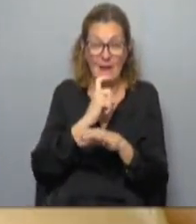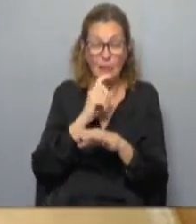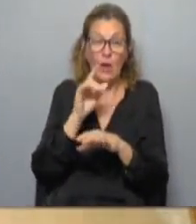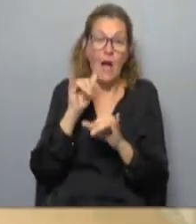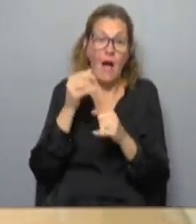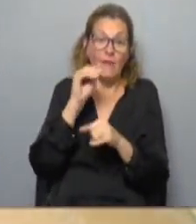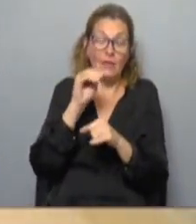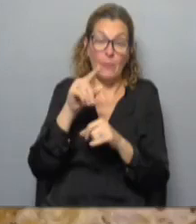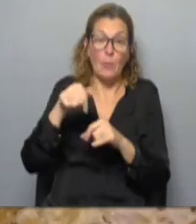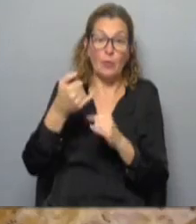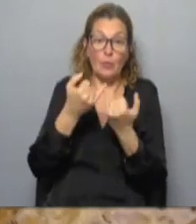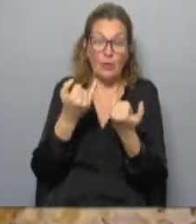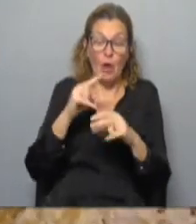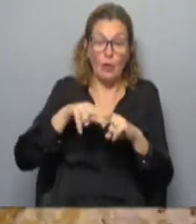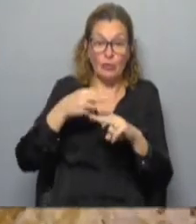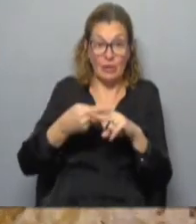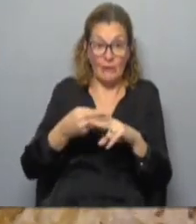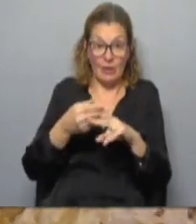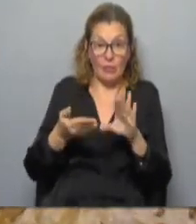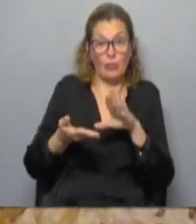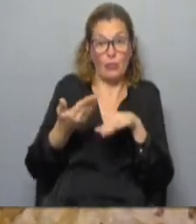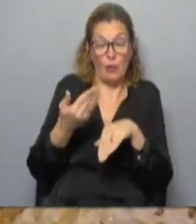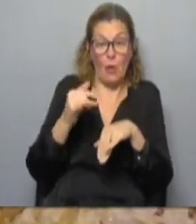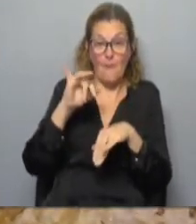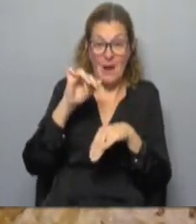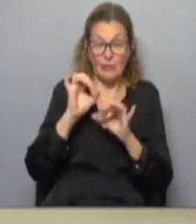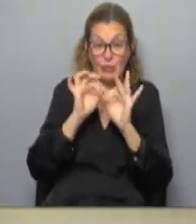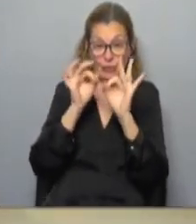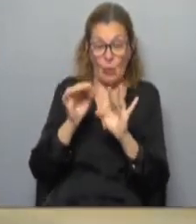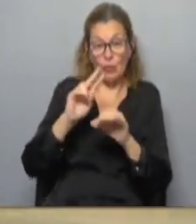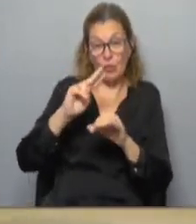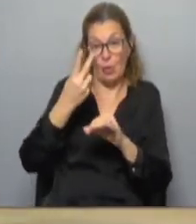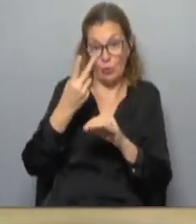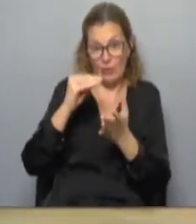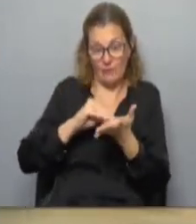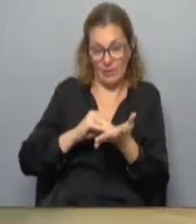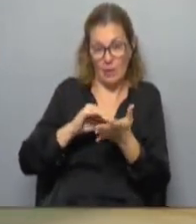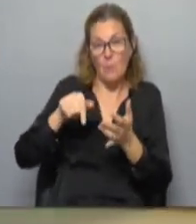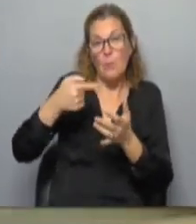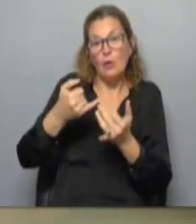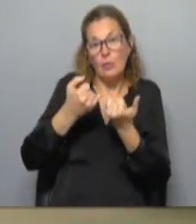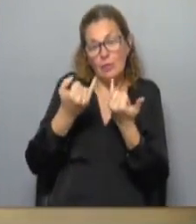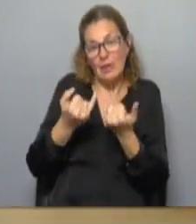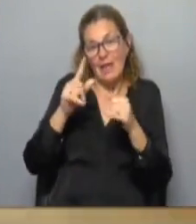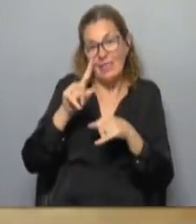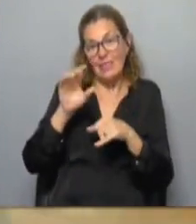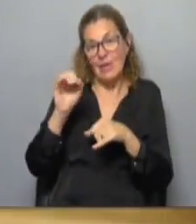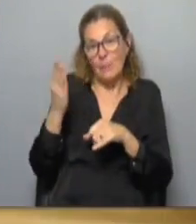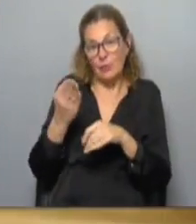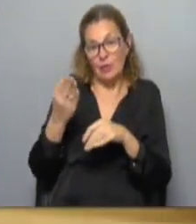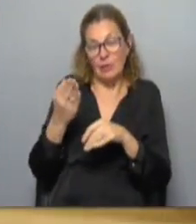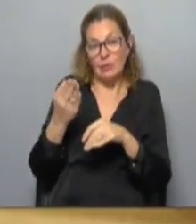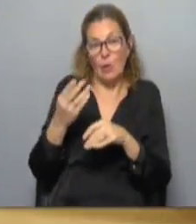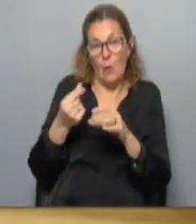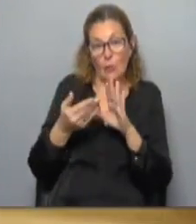advertía que en los próximos días podría volver a subir el precio. En mayo llegó el segundo aumento y para los próximos días se espera un 10% en el alza del